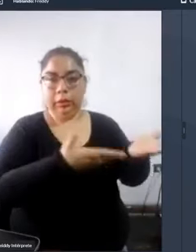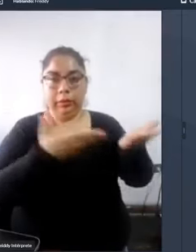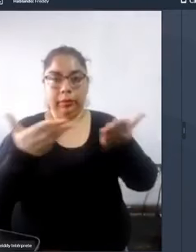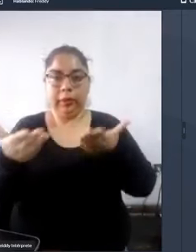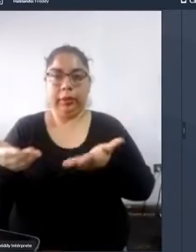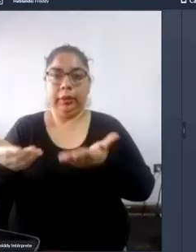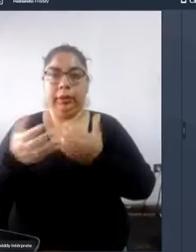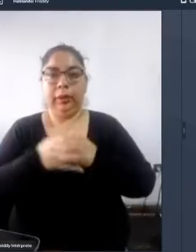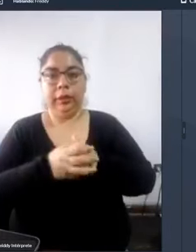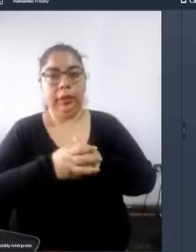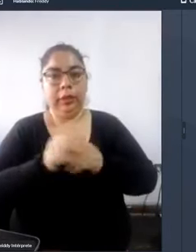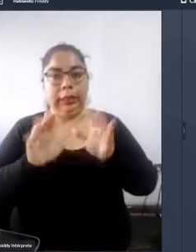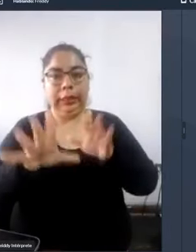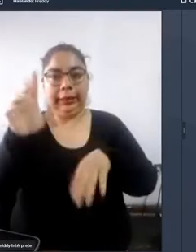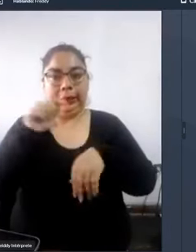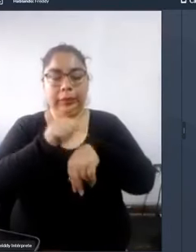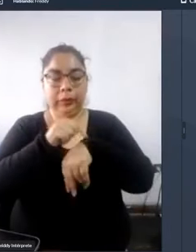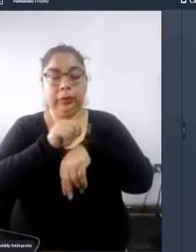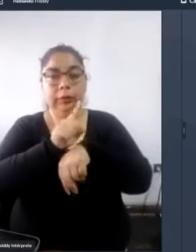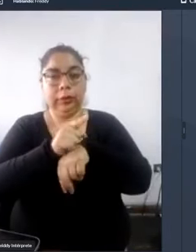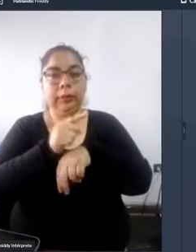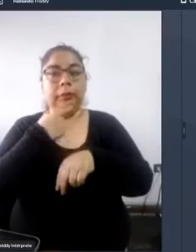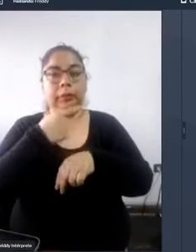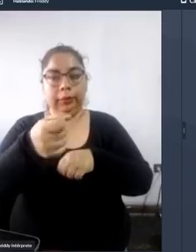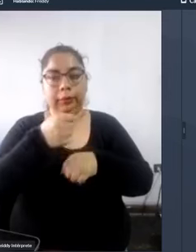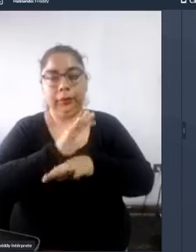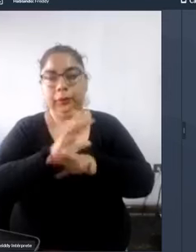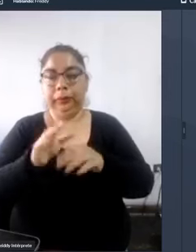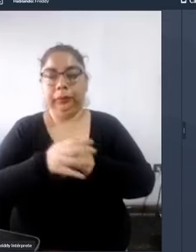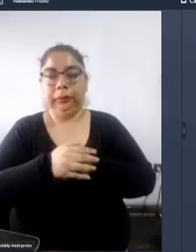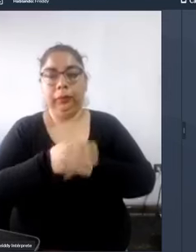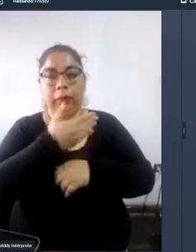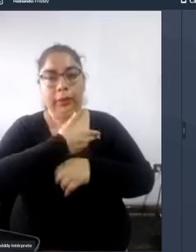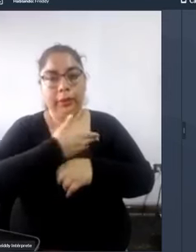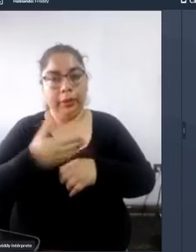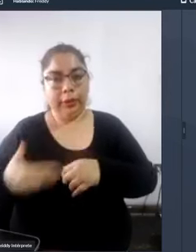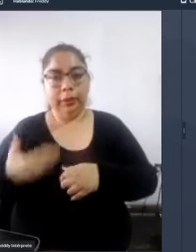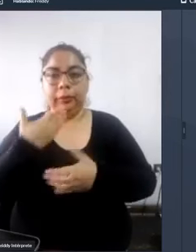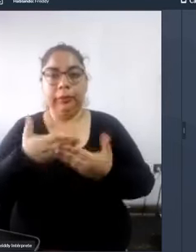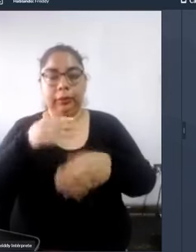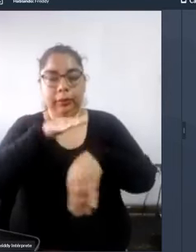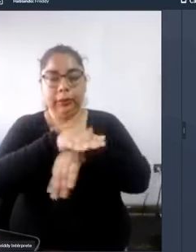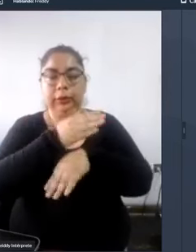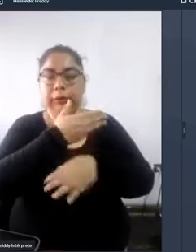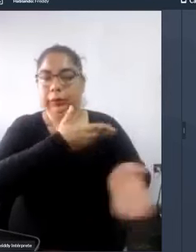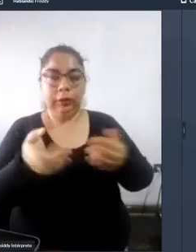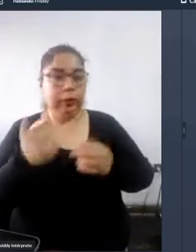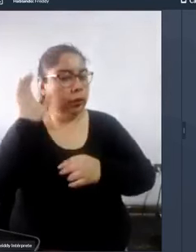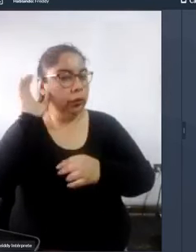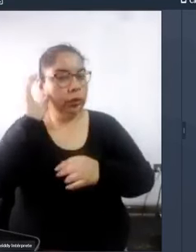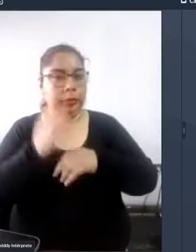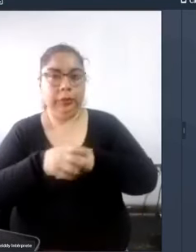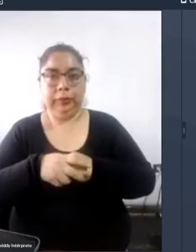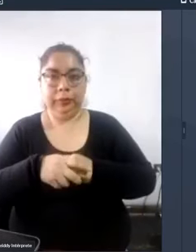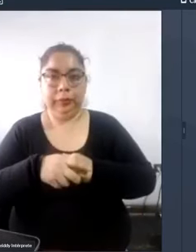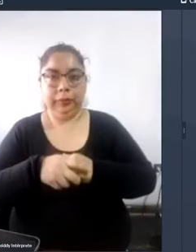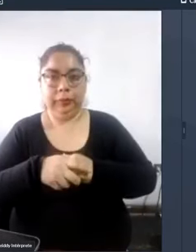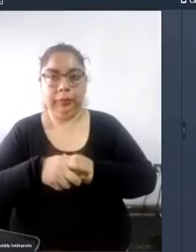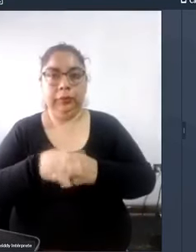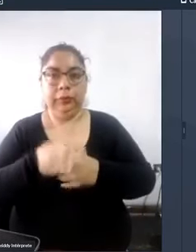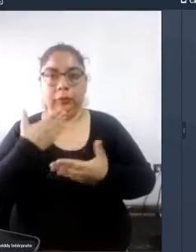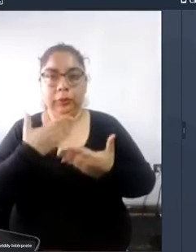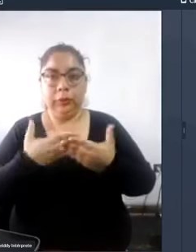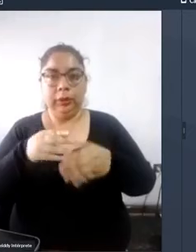bienvenida quince minutos también para su exposición presidente muy buenas tardes adelante la escuchamos muy buenas tardes